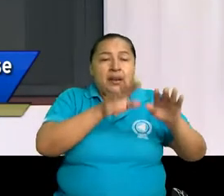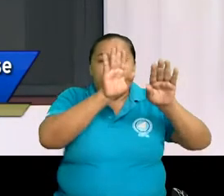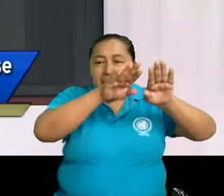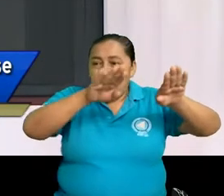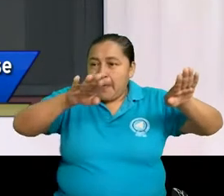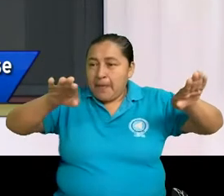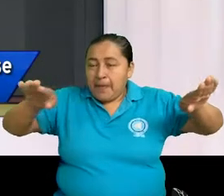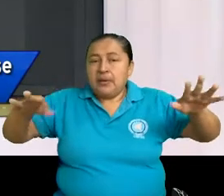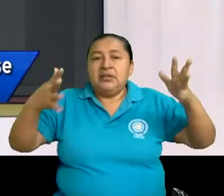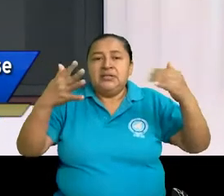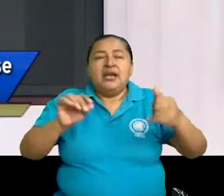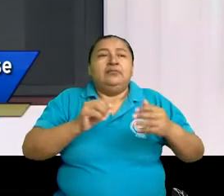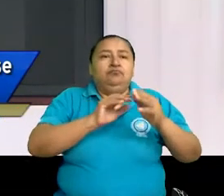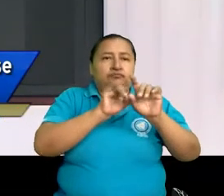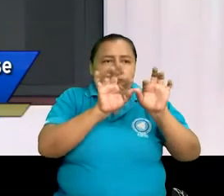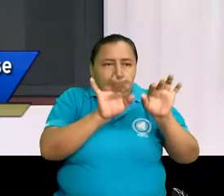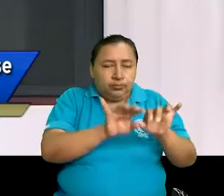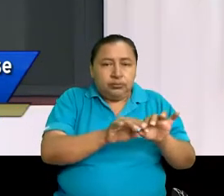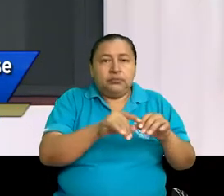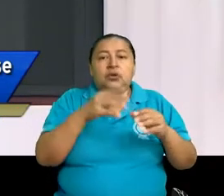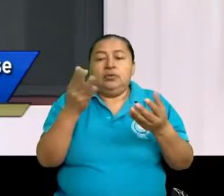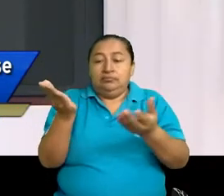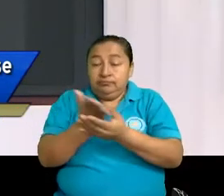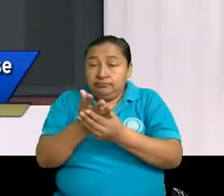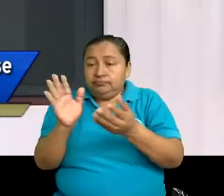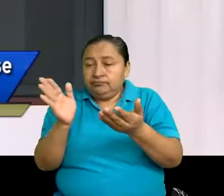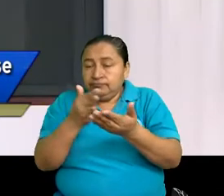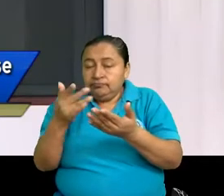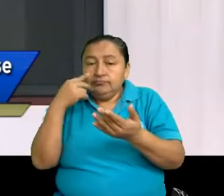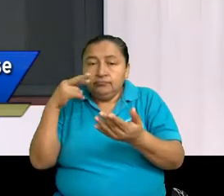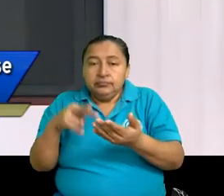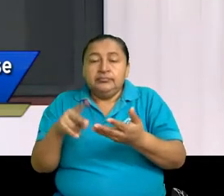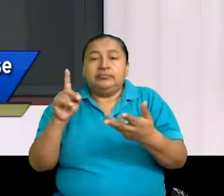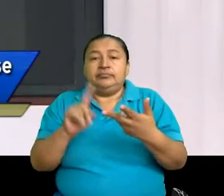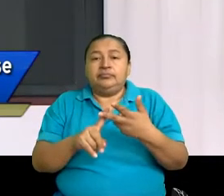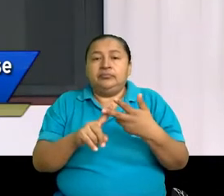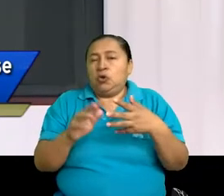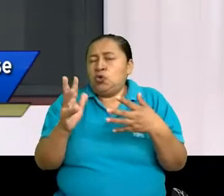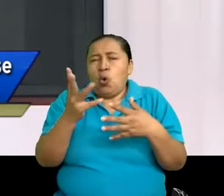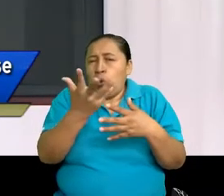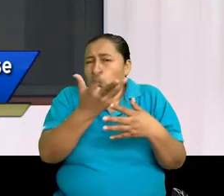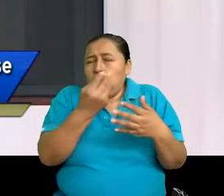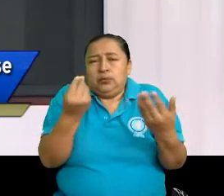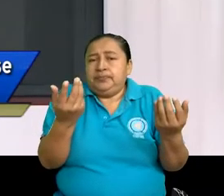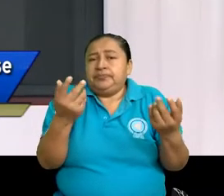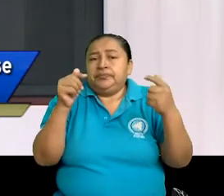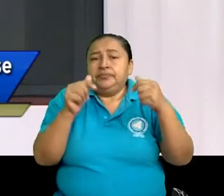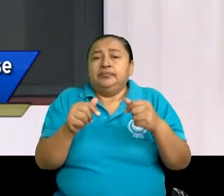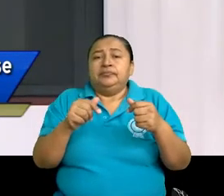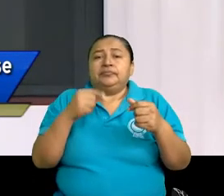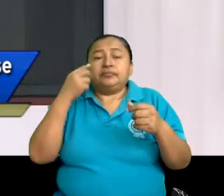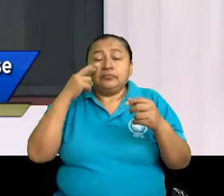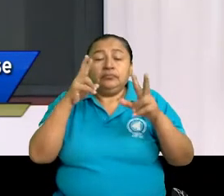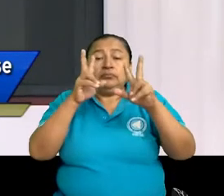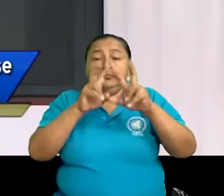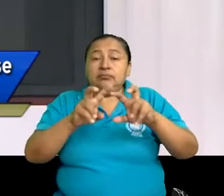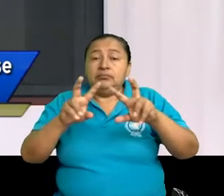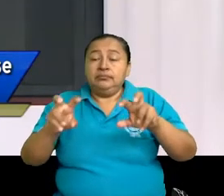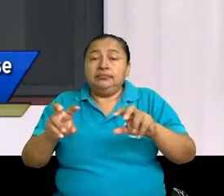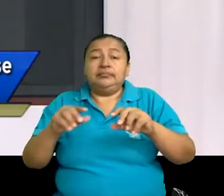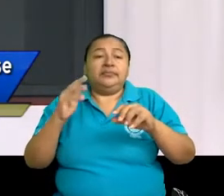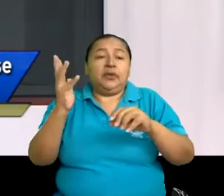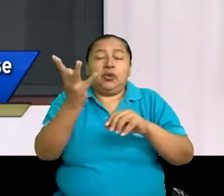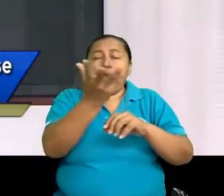digitalizadas, gacetas en físico, es decir, estamos hablando de una revisión de la